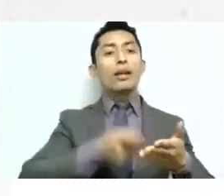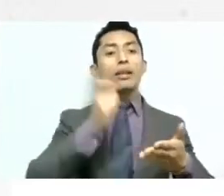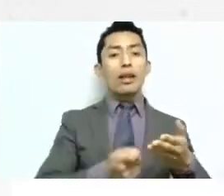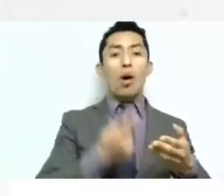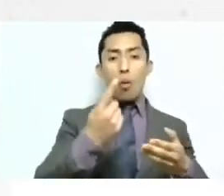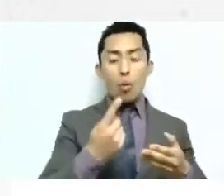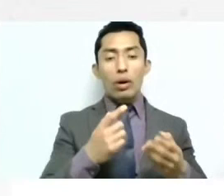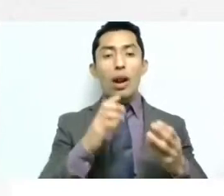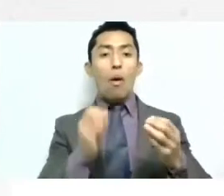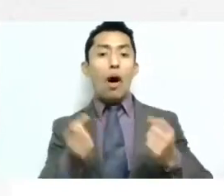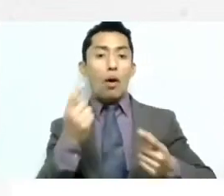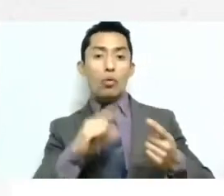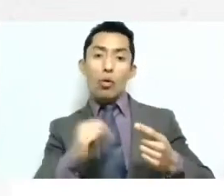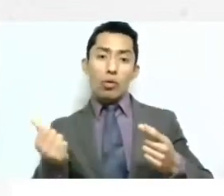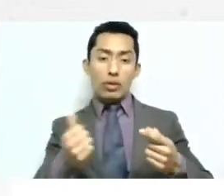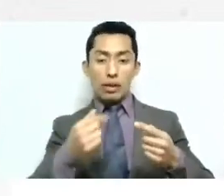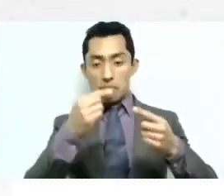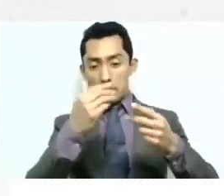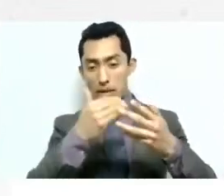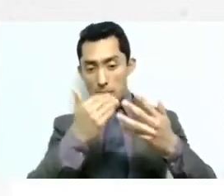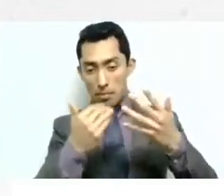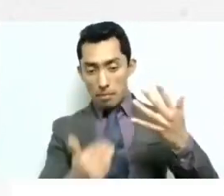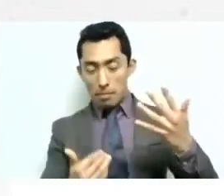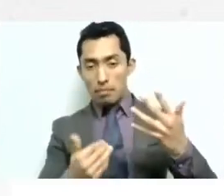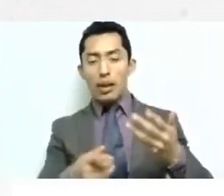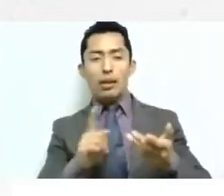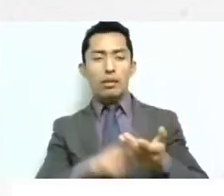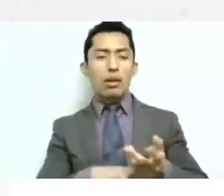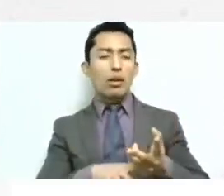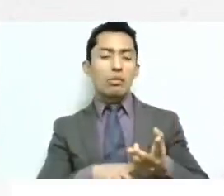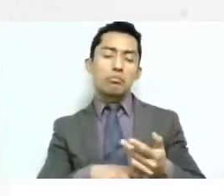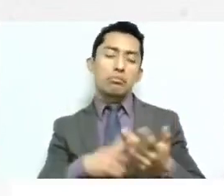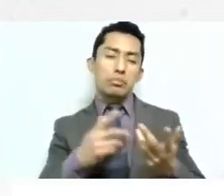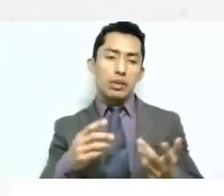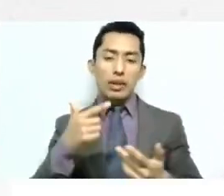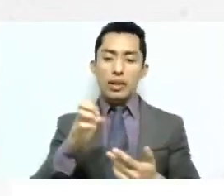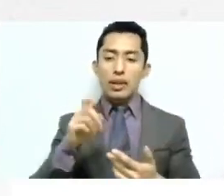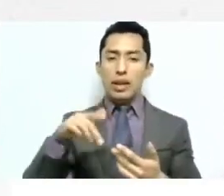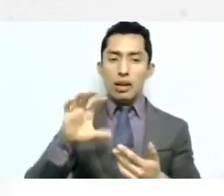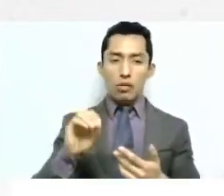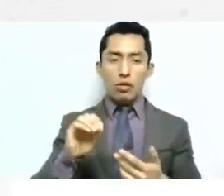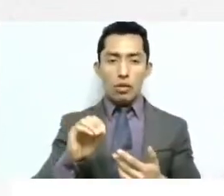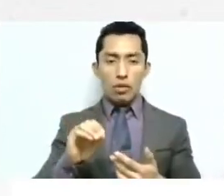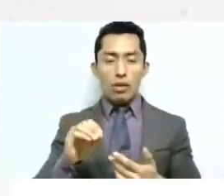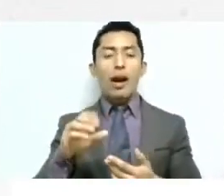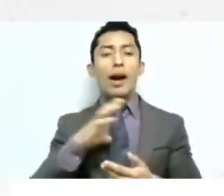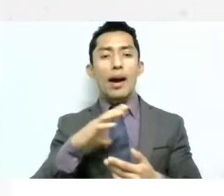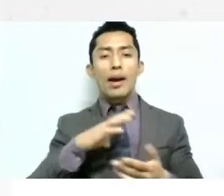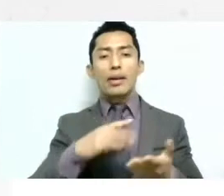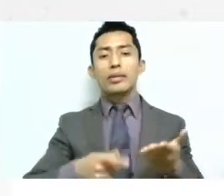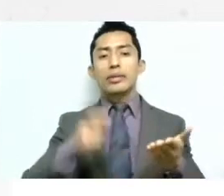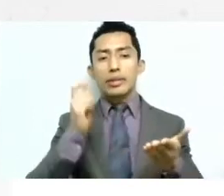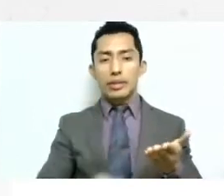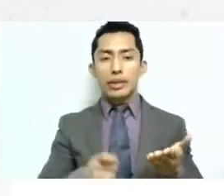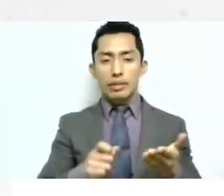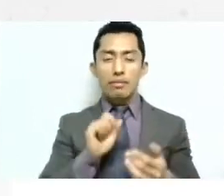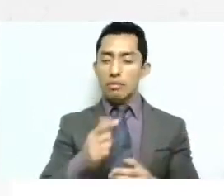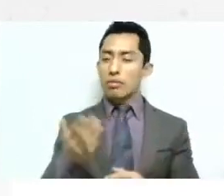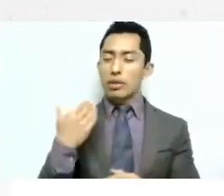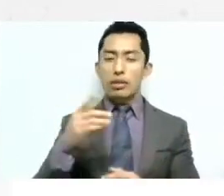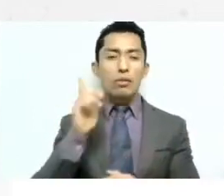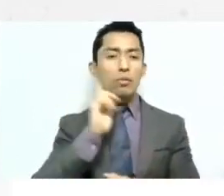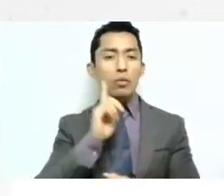como por cuestiones de género están las las sentencias que acaba de comentar